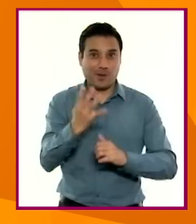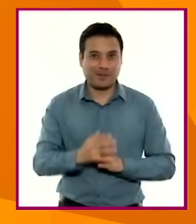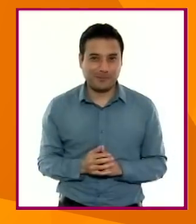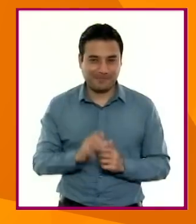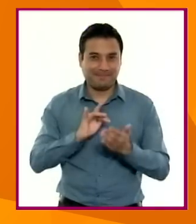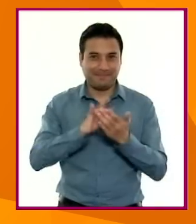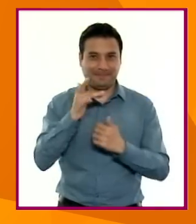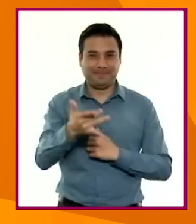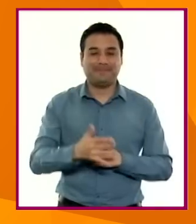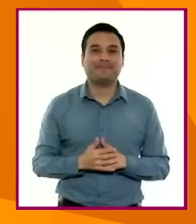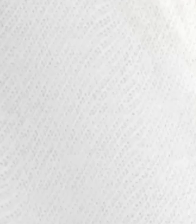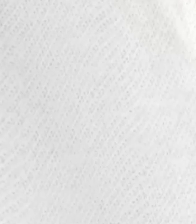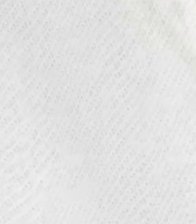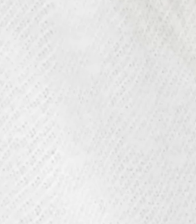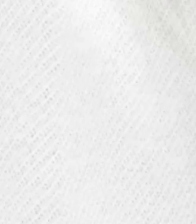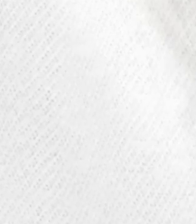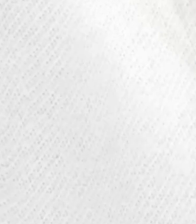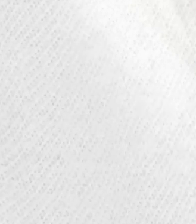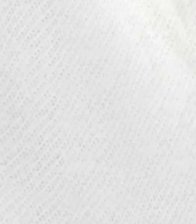fase 4. Gracias.